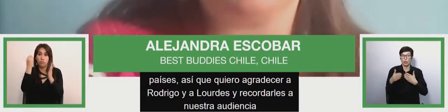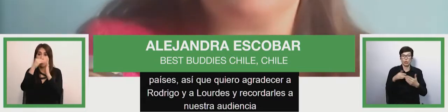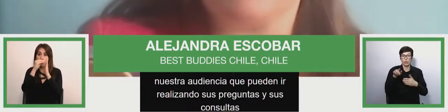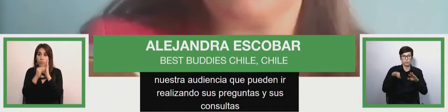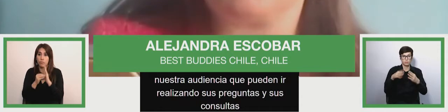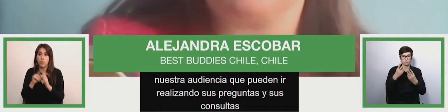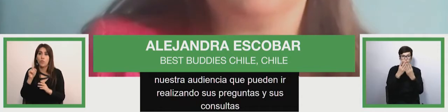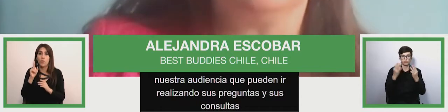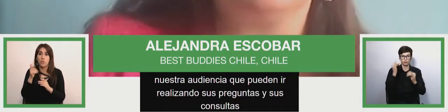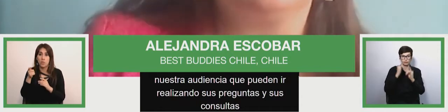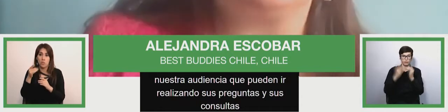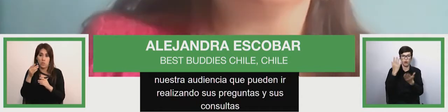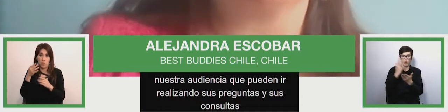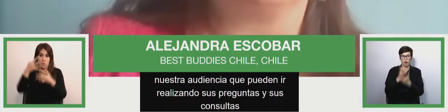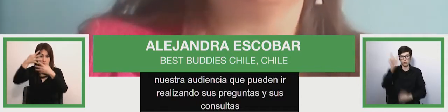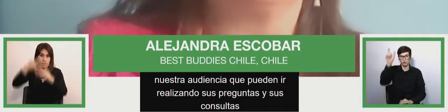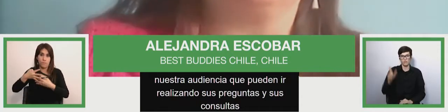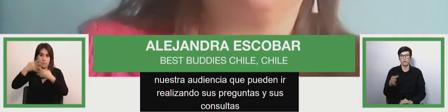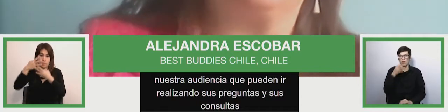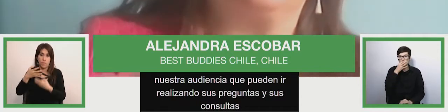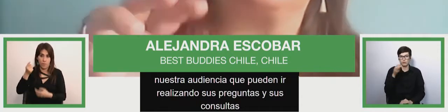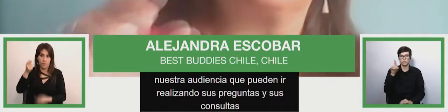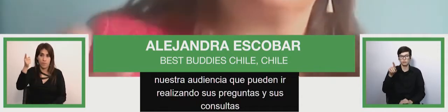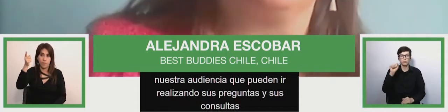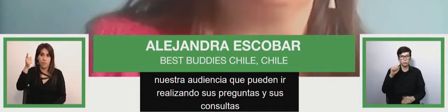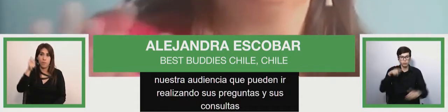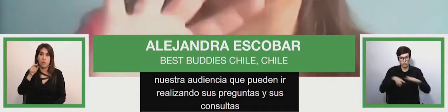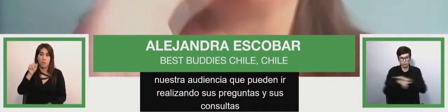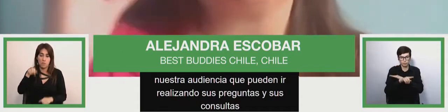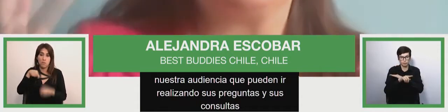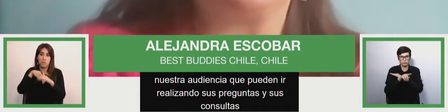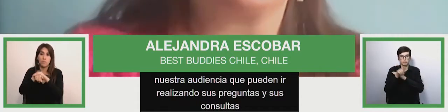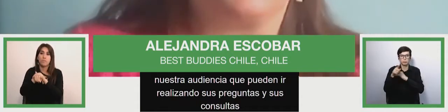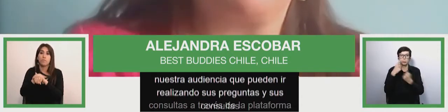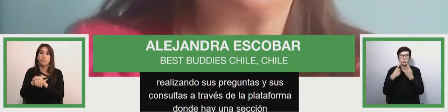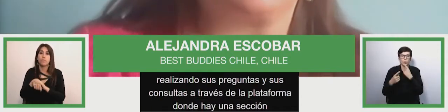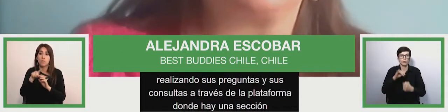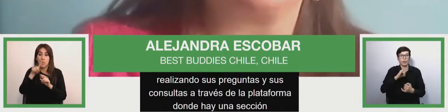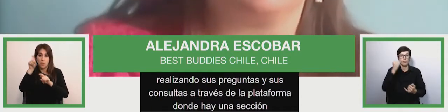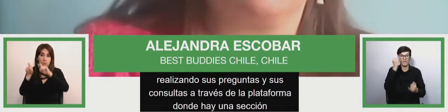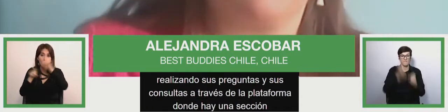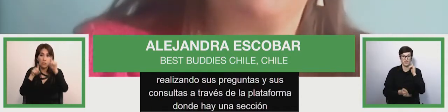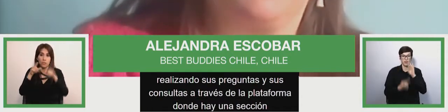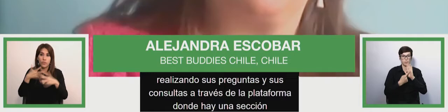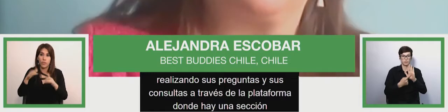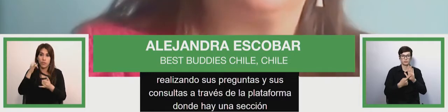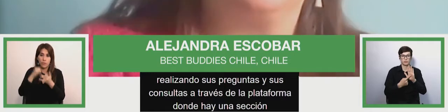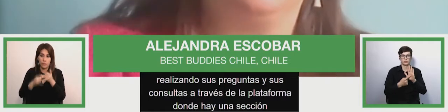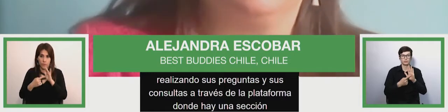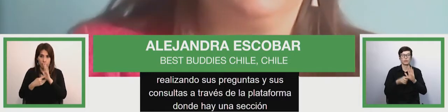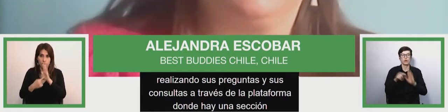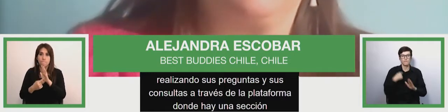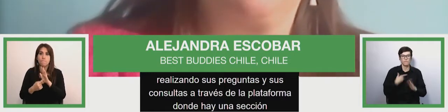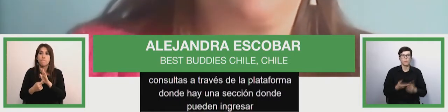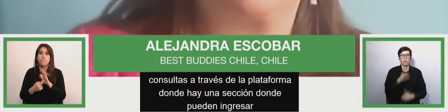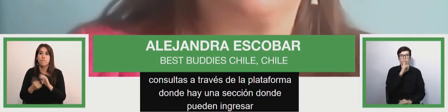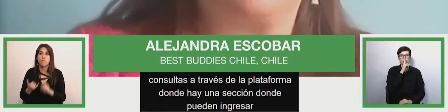donde hay una sección en donde ustedes pueden ingresar y al final de todas las presentaciones vamos a poder